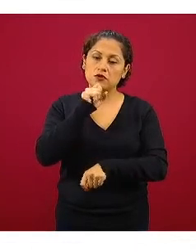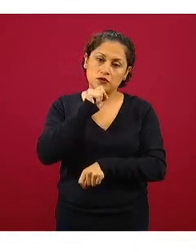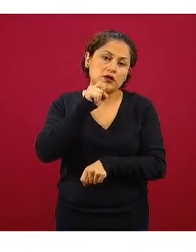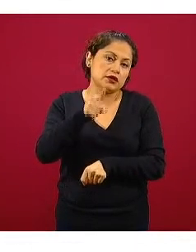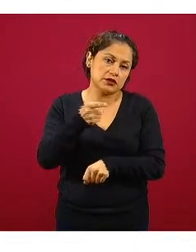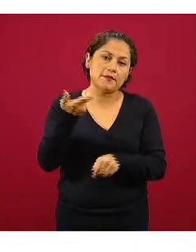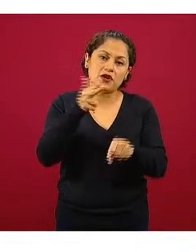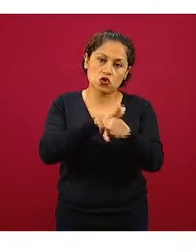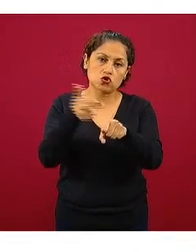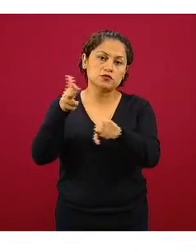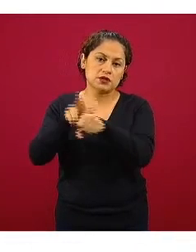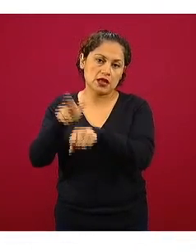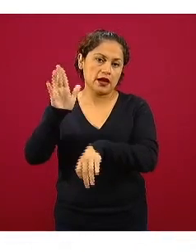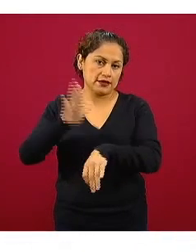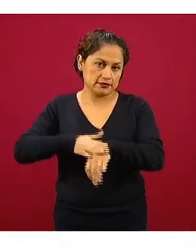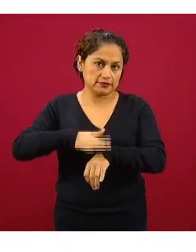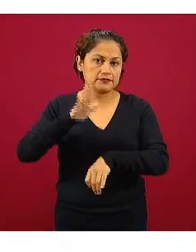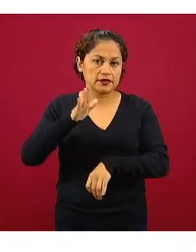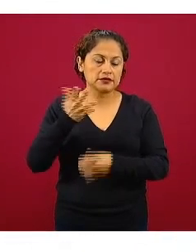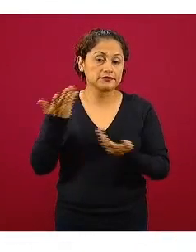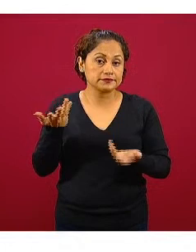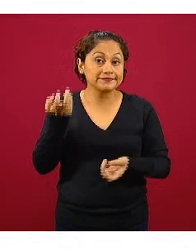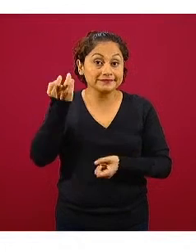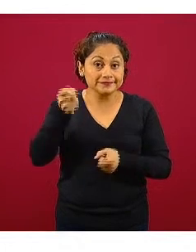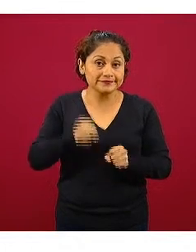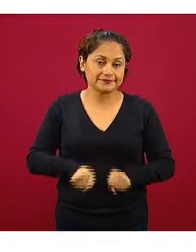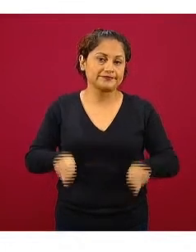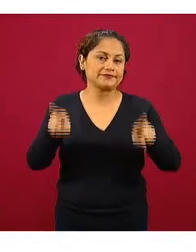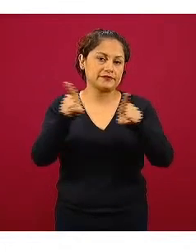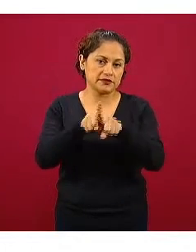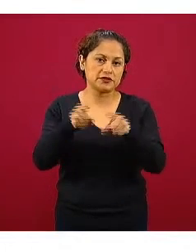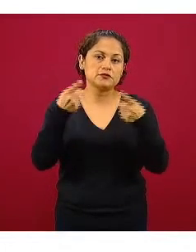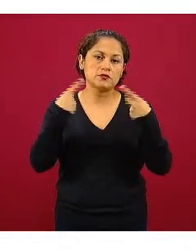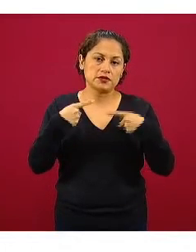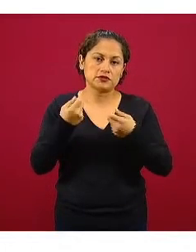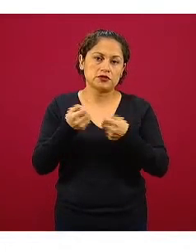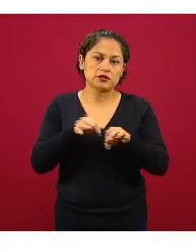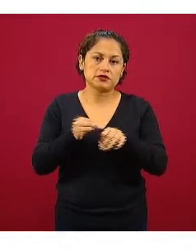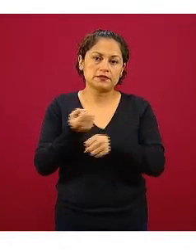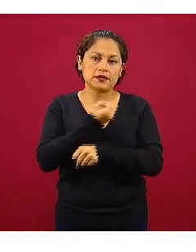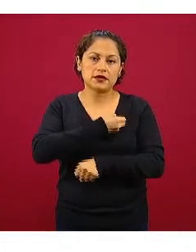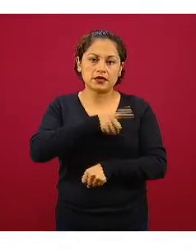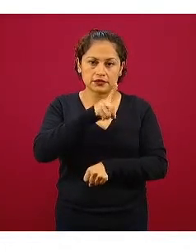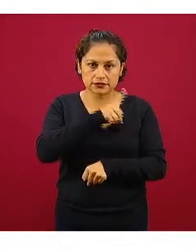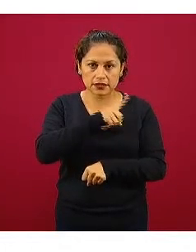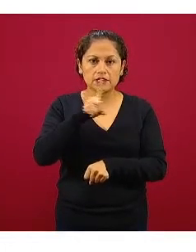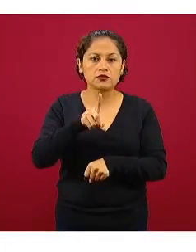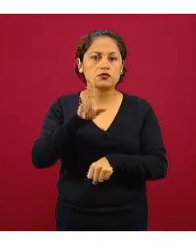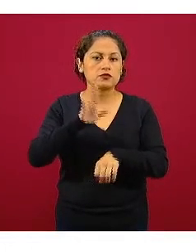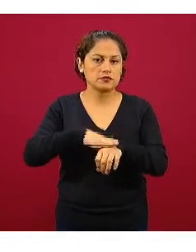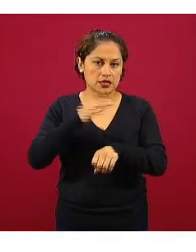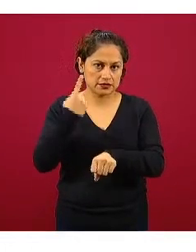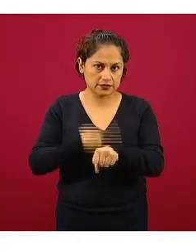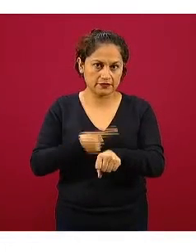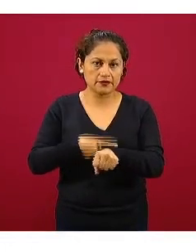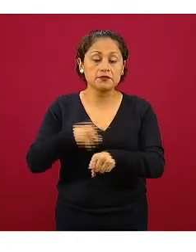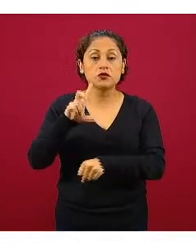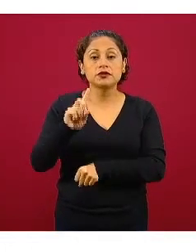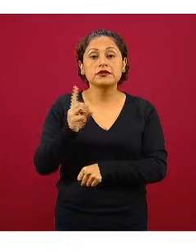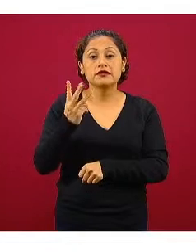de salud porque tenemos más hospitales es donde también tenemos más casos 33 en la Ciudad de México y